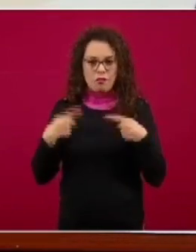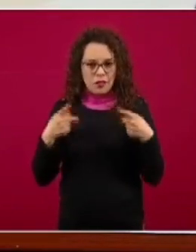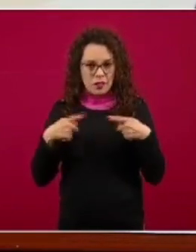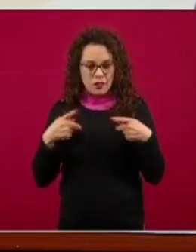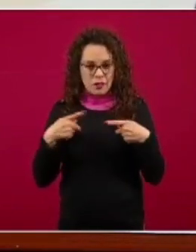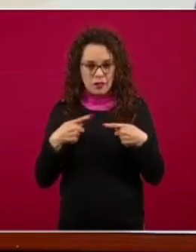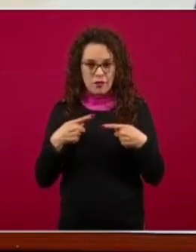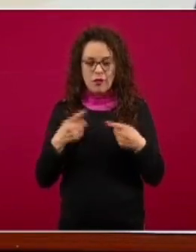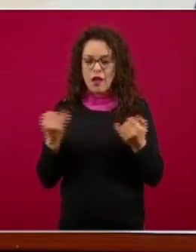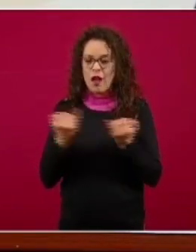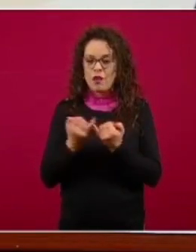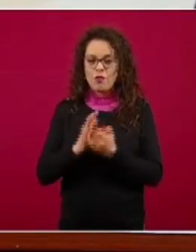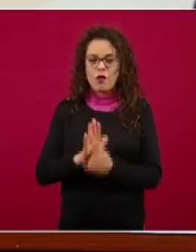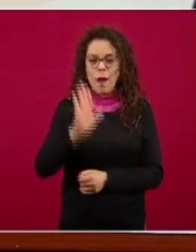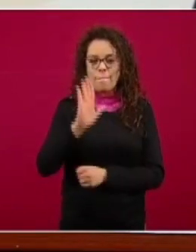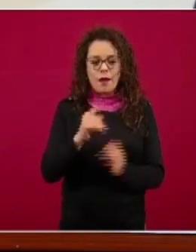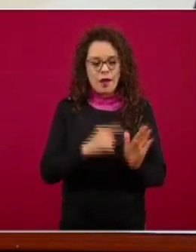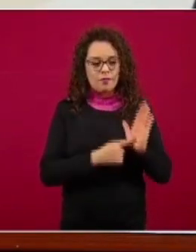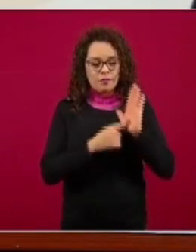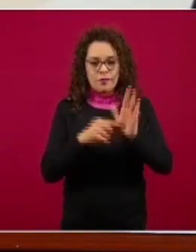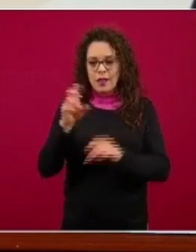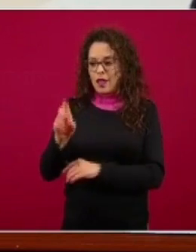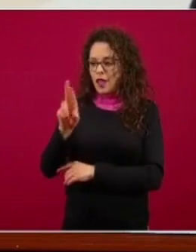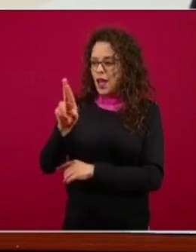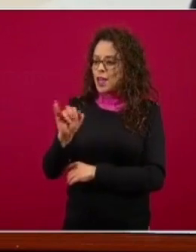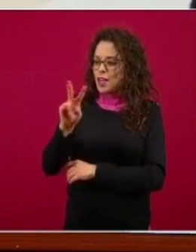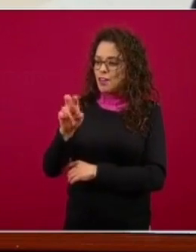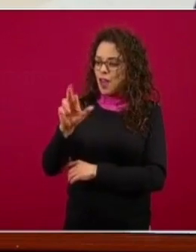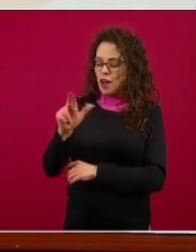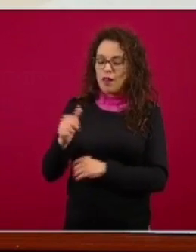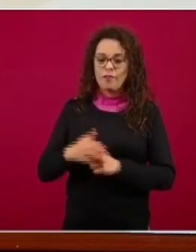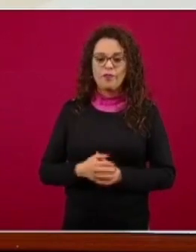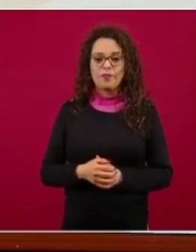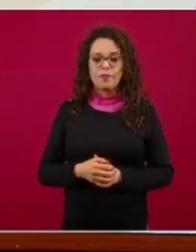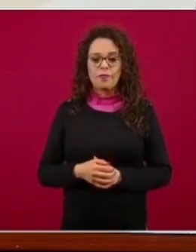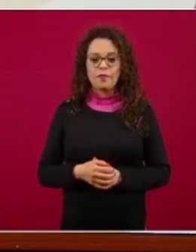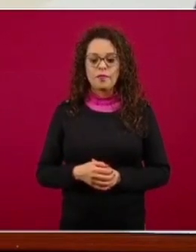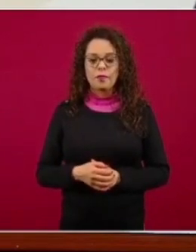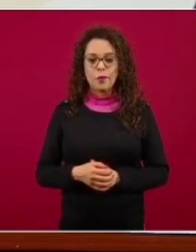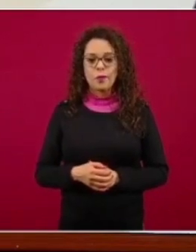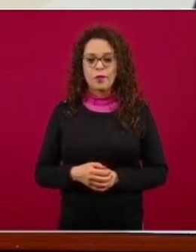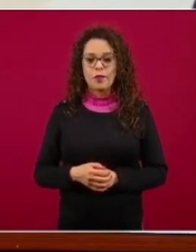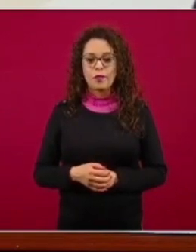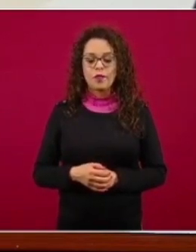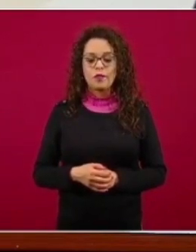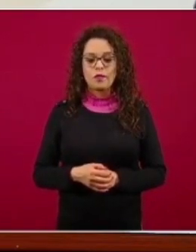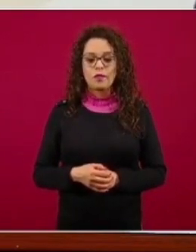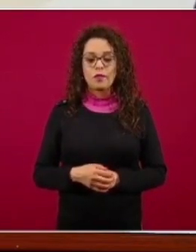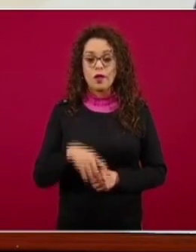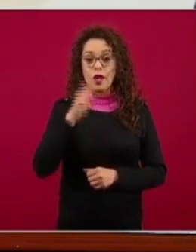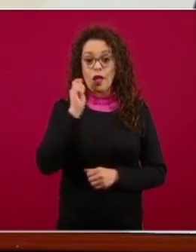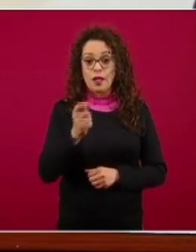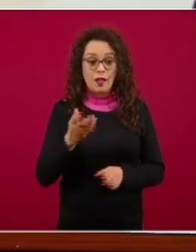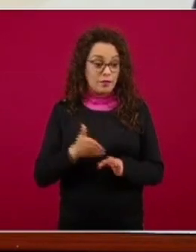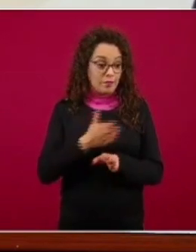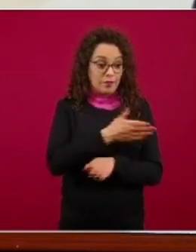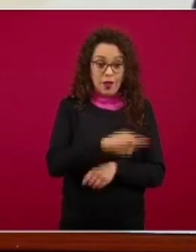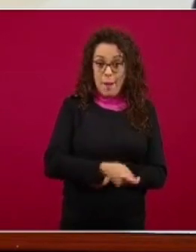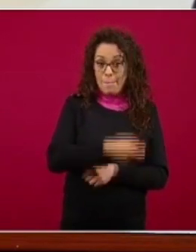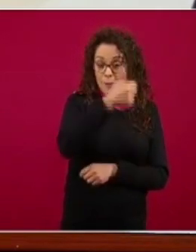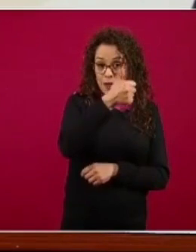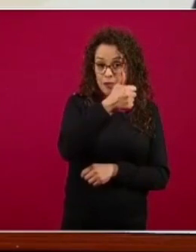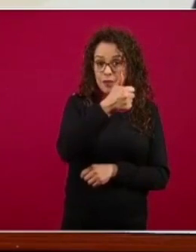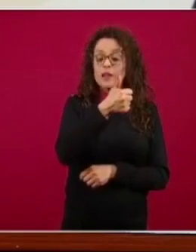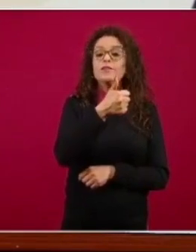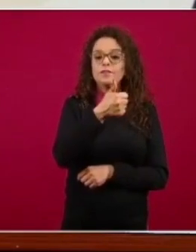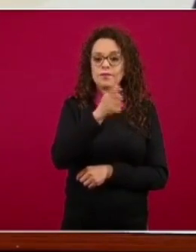el doctor Rivera quizá en los primeras en la primera ocasión que este en extremos de la vida o más jóvenes estaban un poco